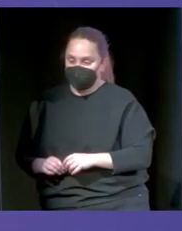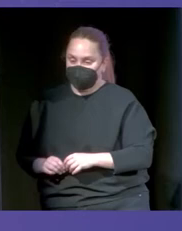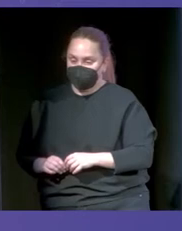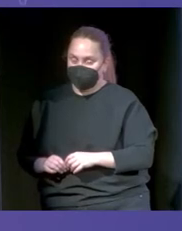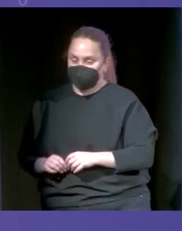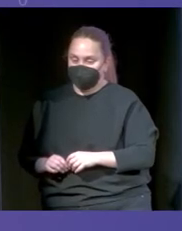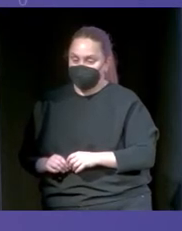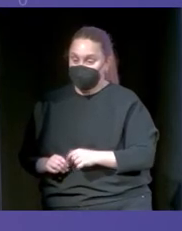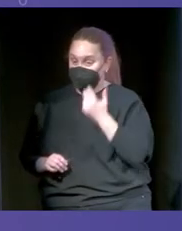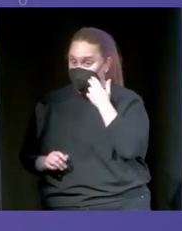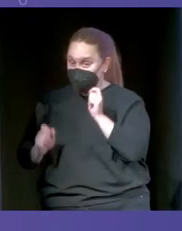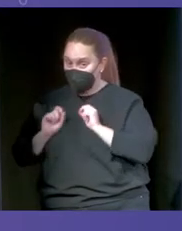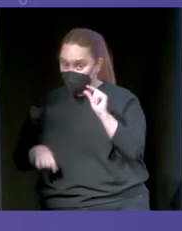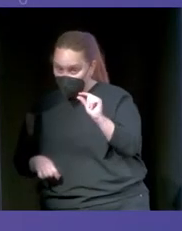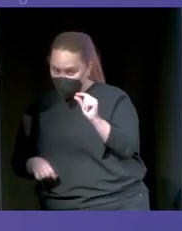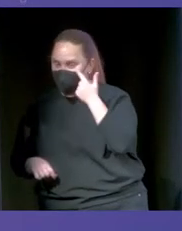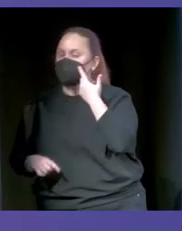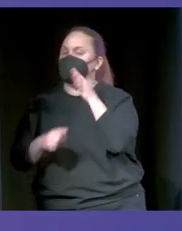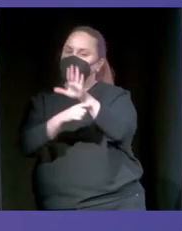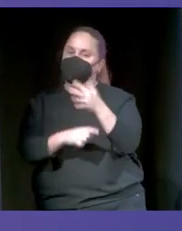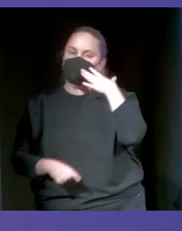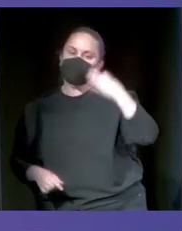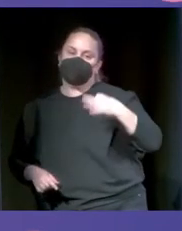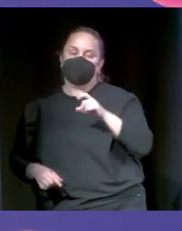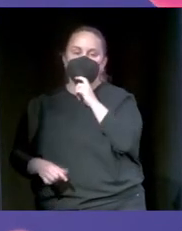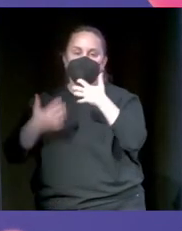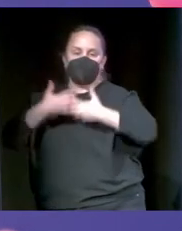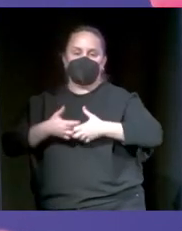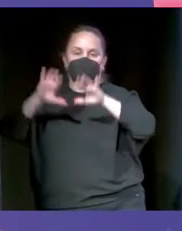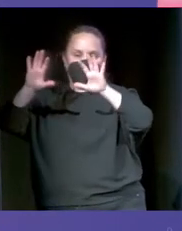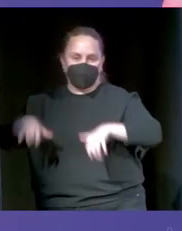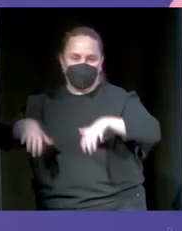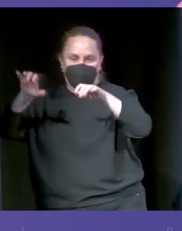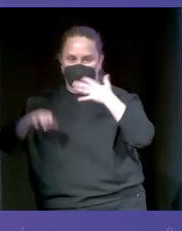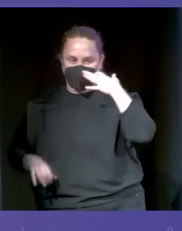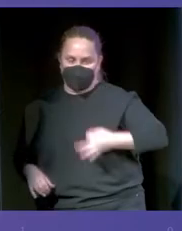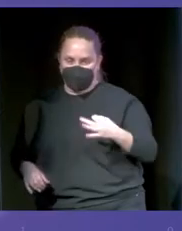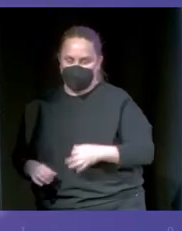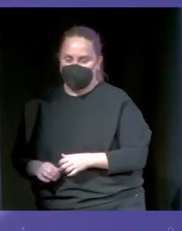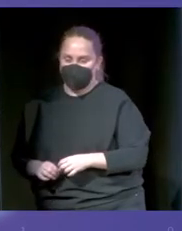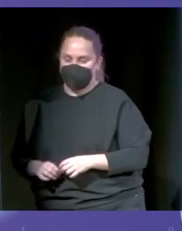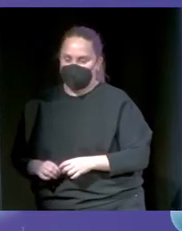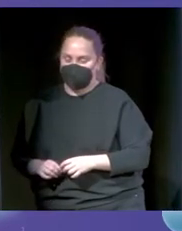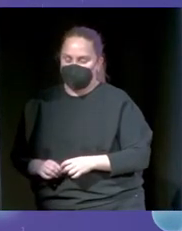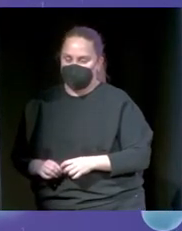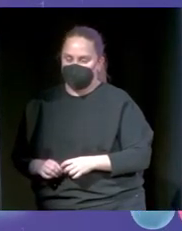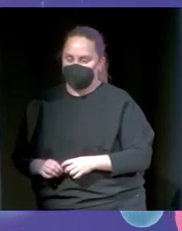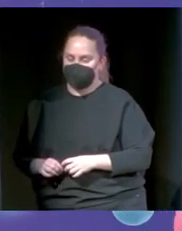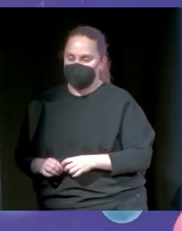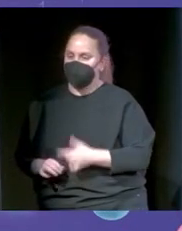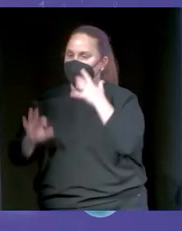Si me dais un momento, os voy a enseñar cómo funciona el editor en el mundo real. Ahí estamos,